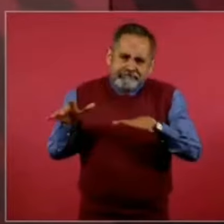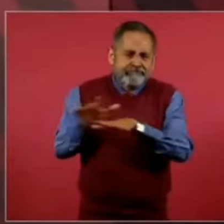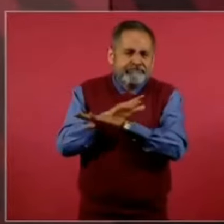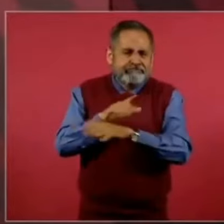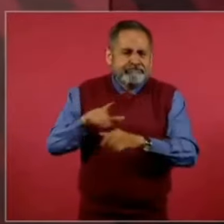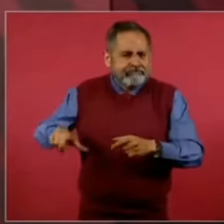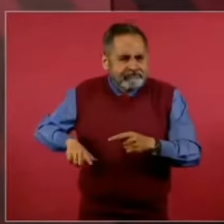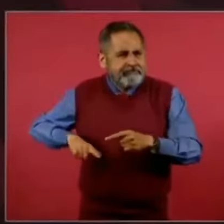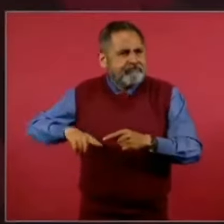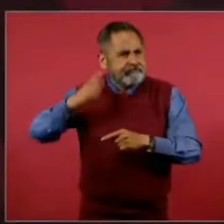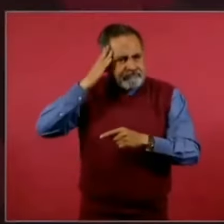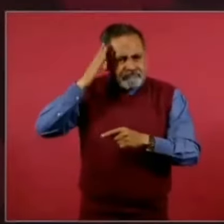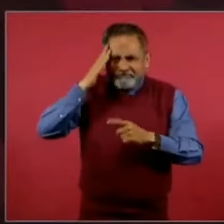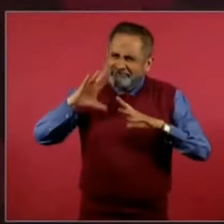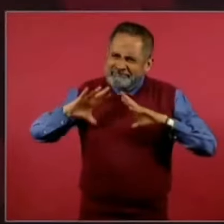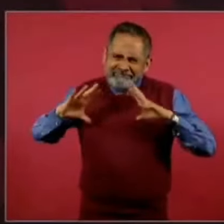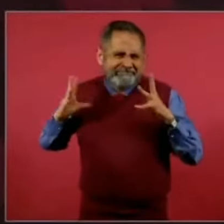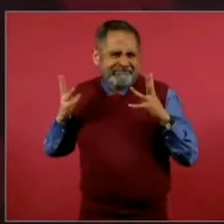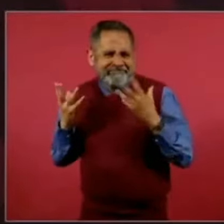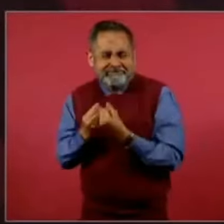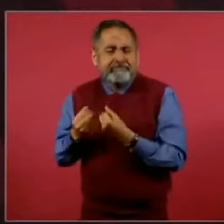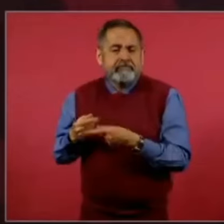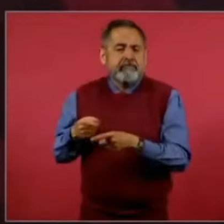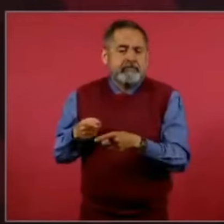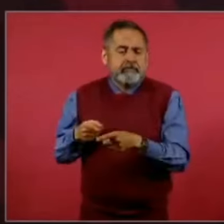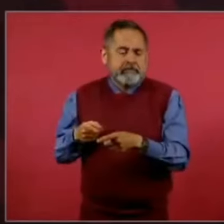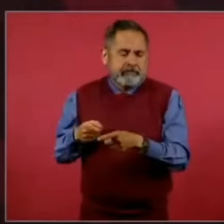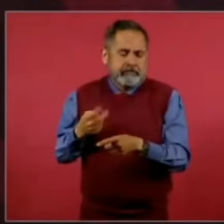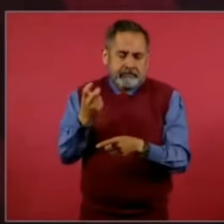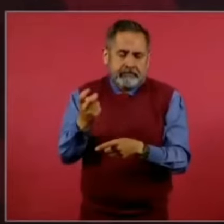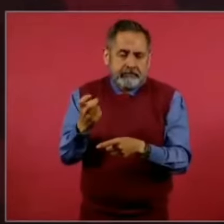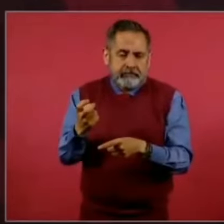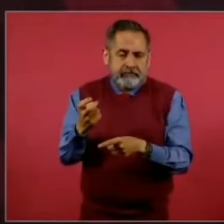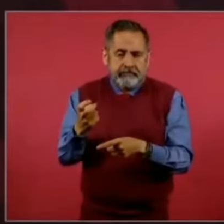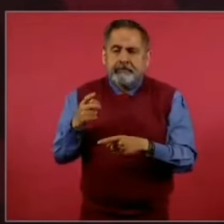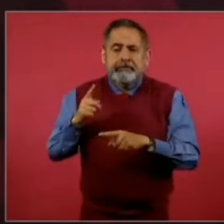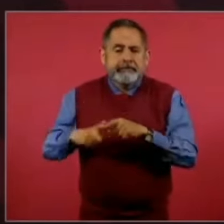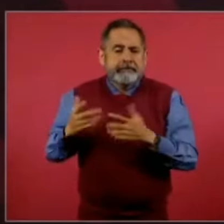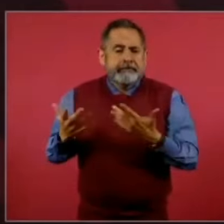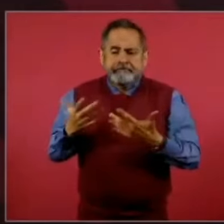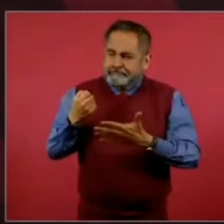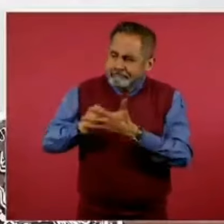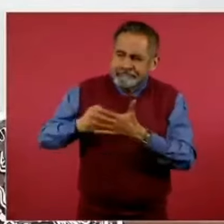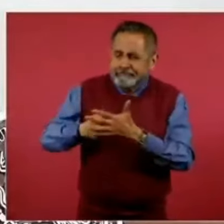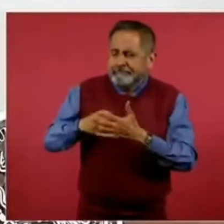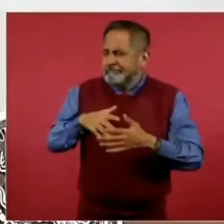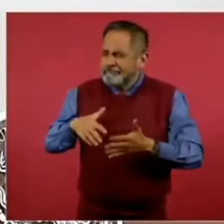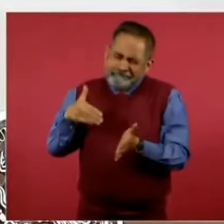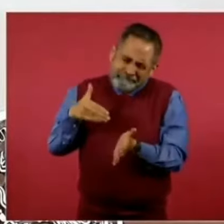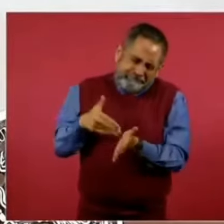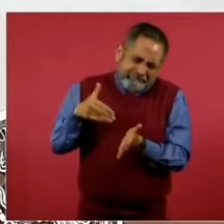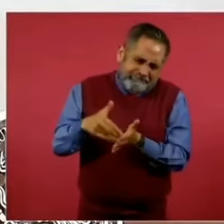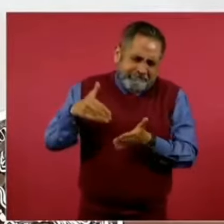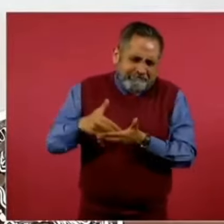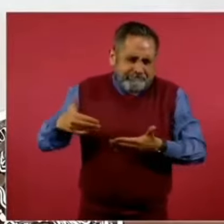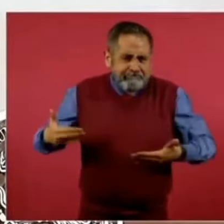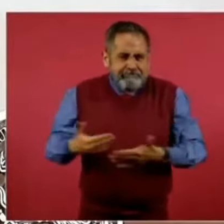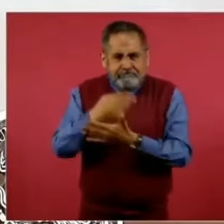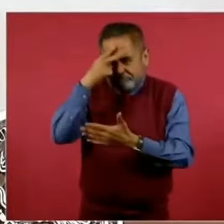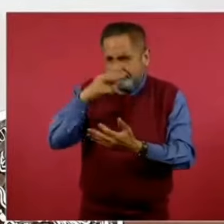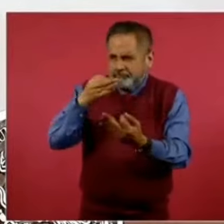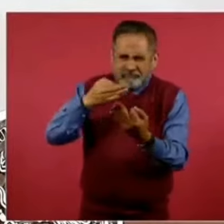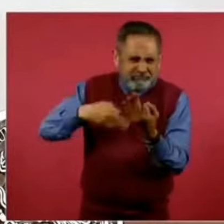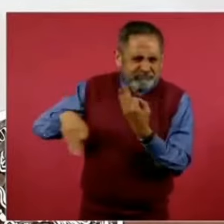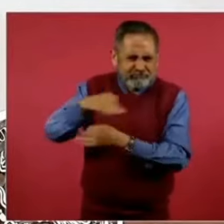esto es la obra de millones de mexicanos. Entre todos